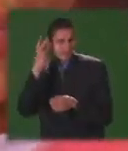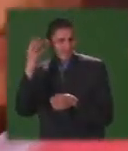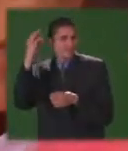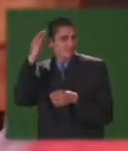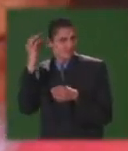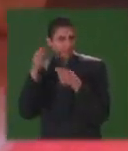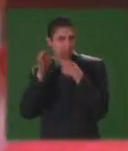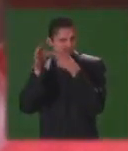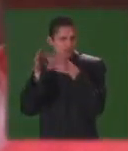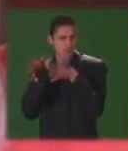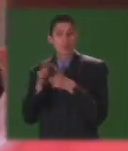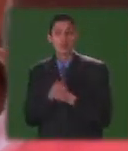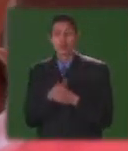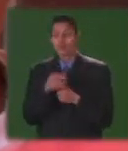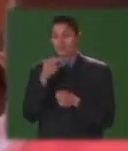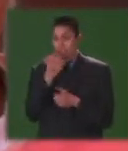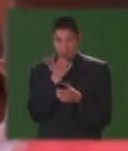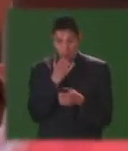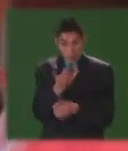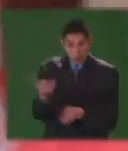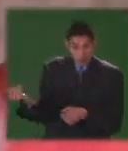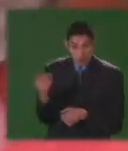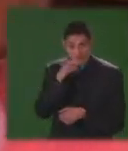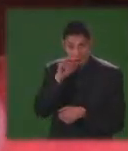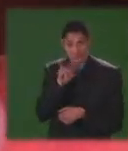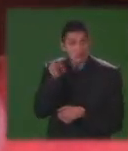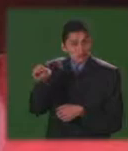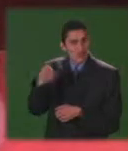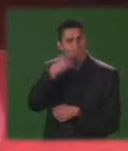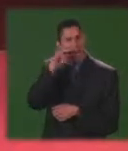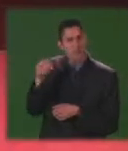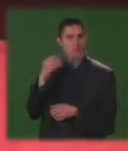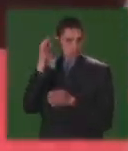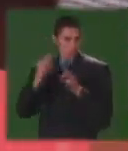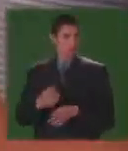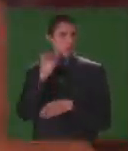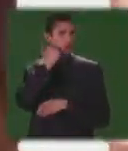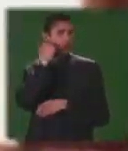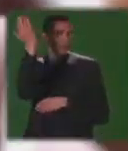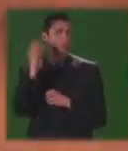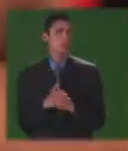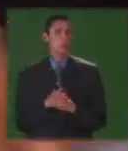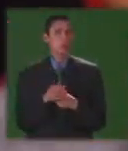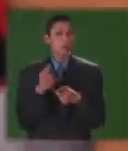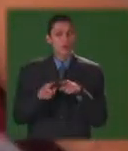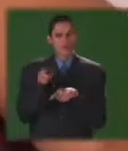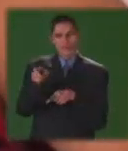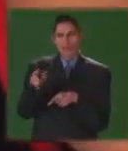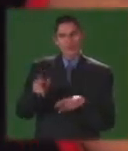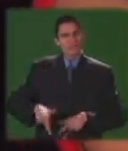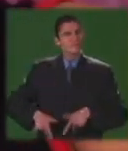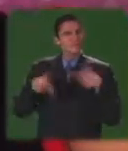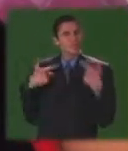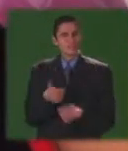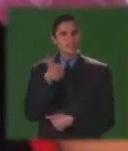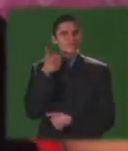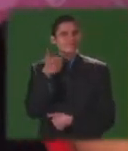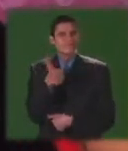ustedes se darán cuenta con los niños que acá son niños adultos pero en unas condiciones bastante